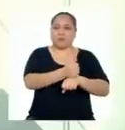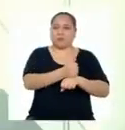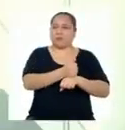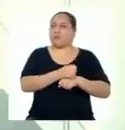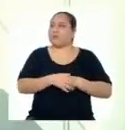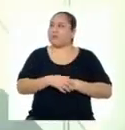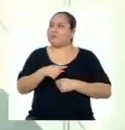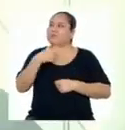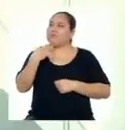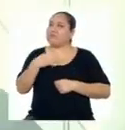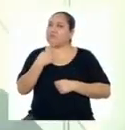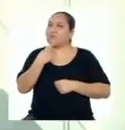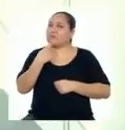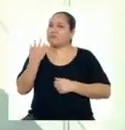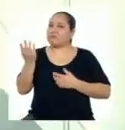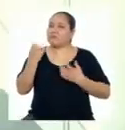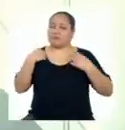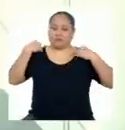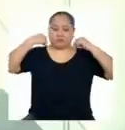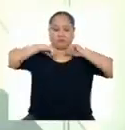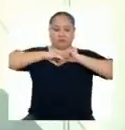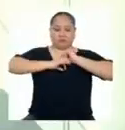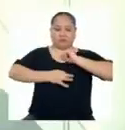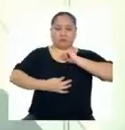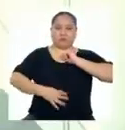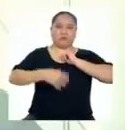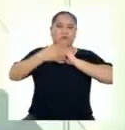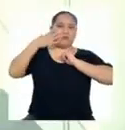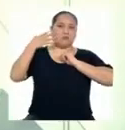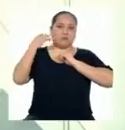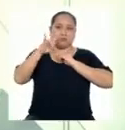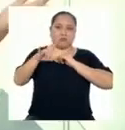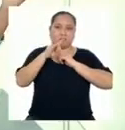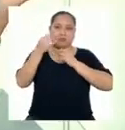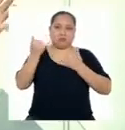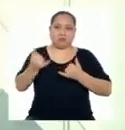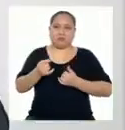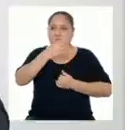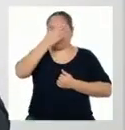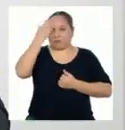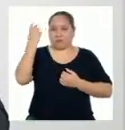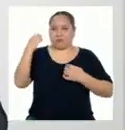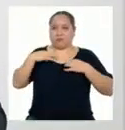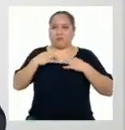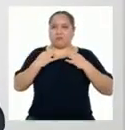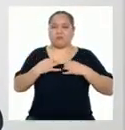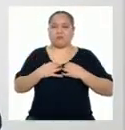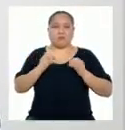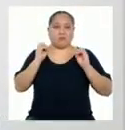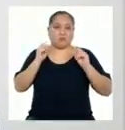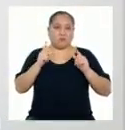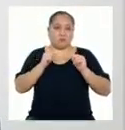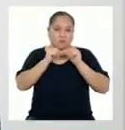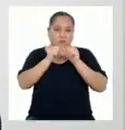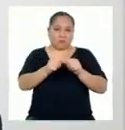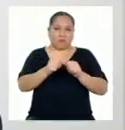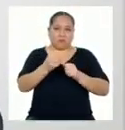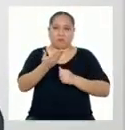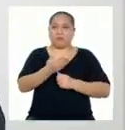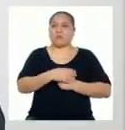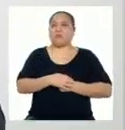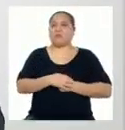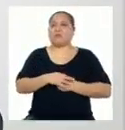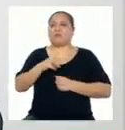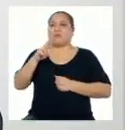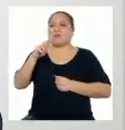Verdad, yo había traído mi bata blanca para usar en el programa de hoy y me olvidé de ponérmelo Bueno, sigamos en lo que estábamos